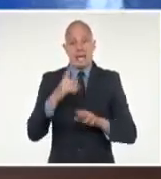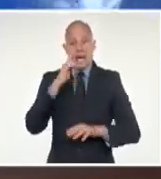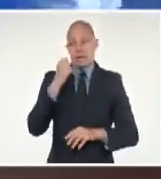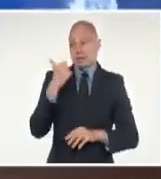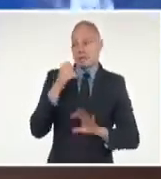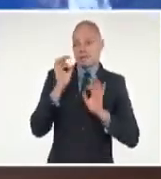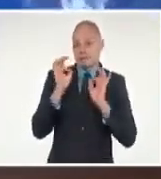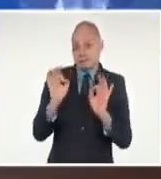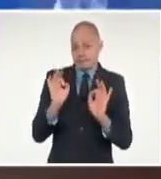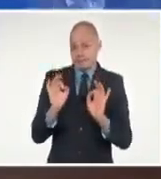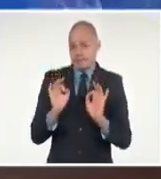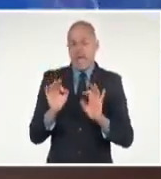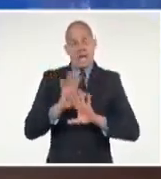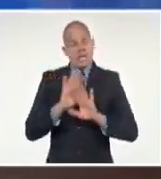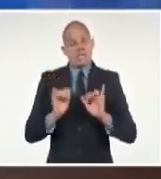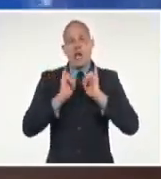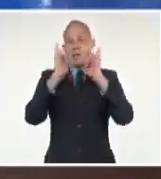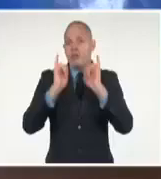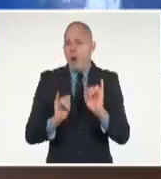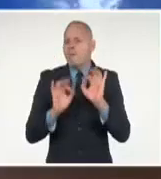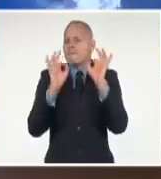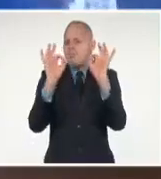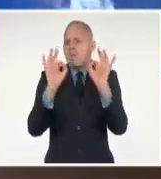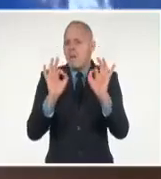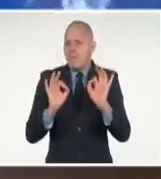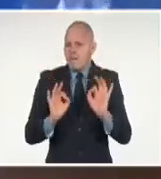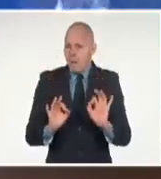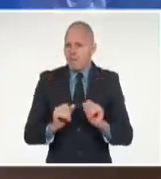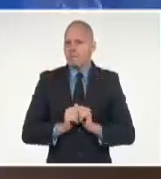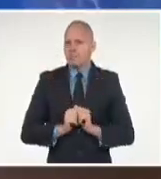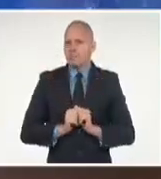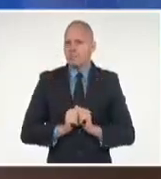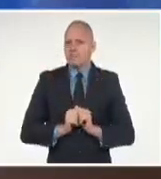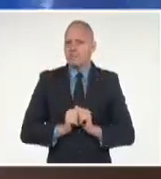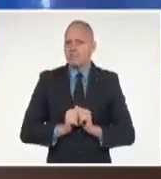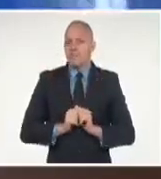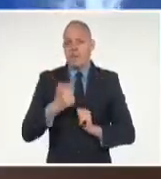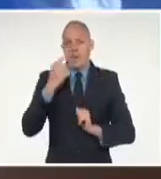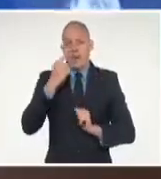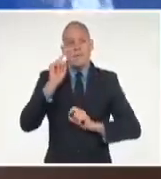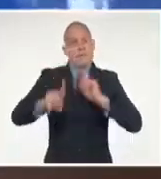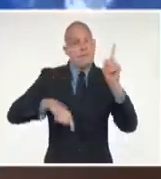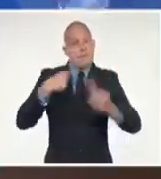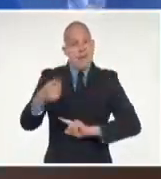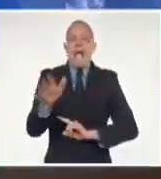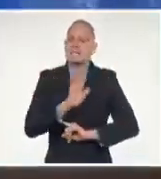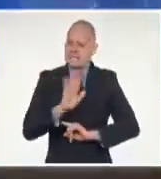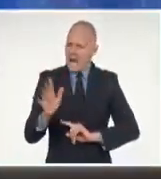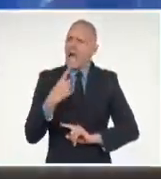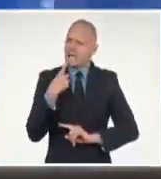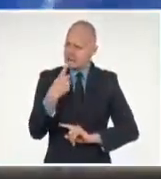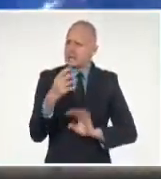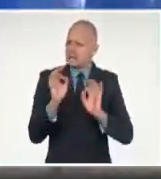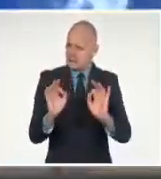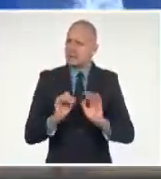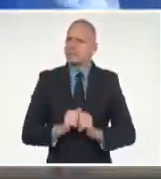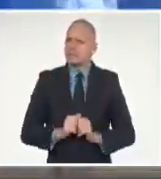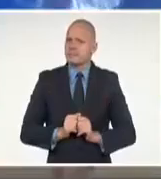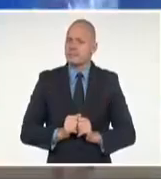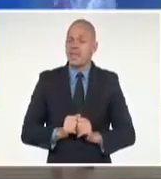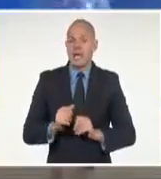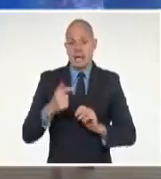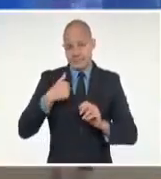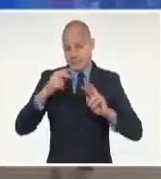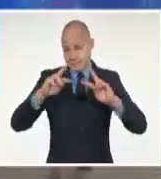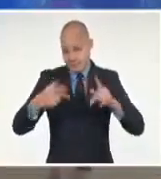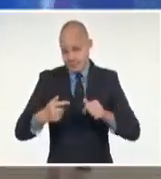de información que tenemos hasta este momento. Y lo que podemos decirle del futuro. Ya con la salida al mar,